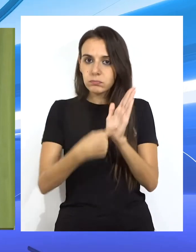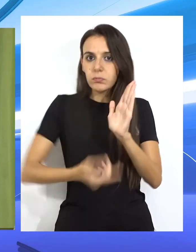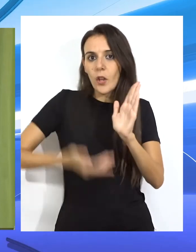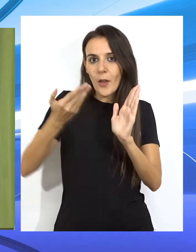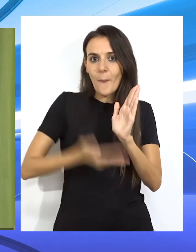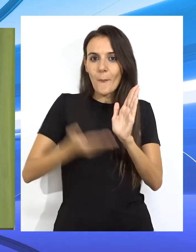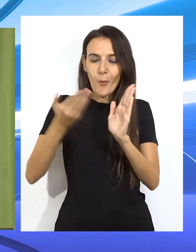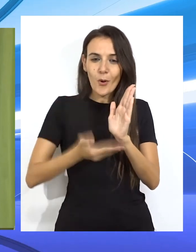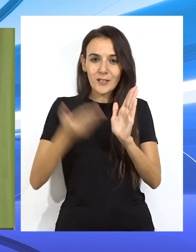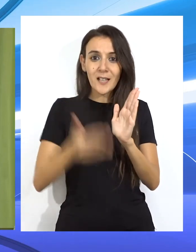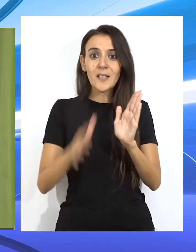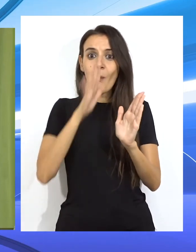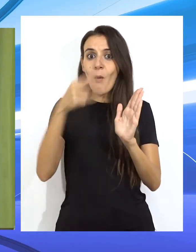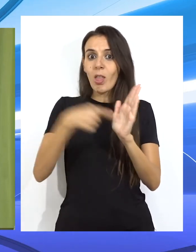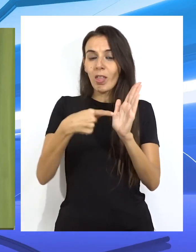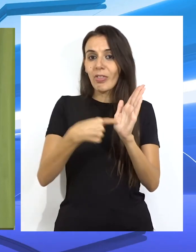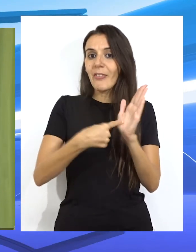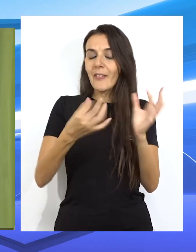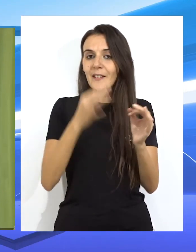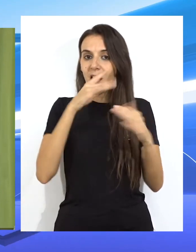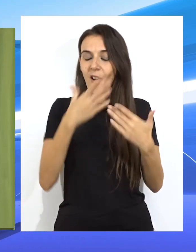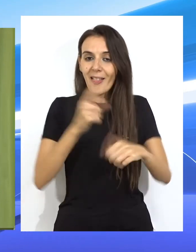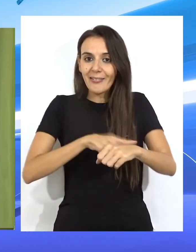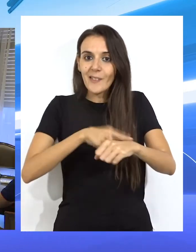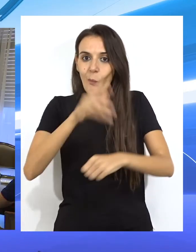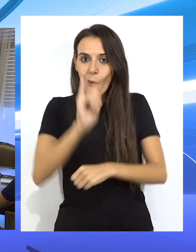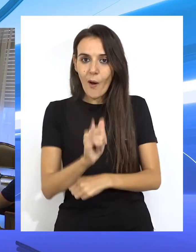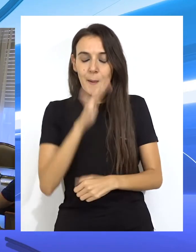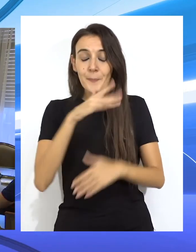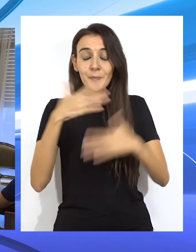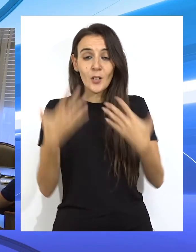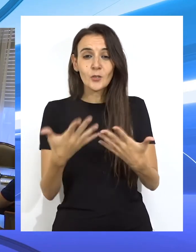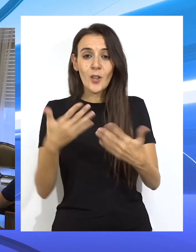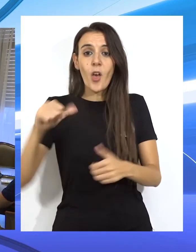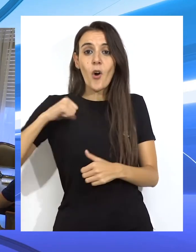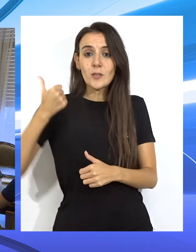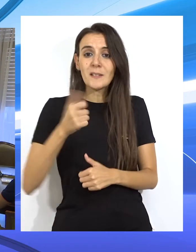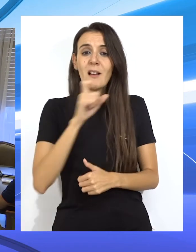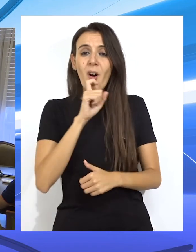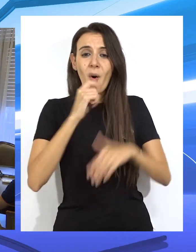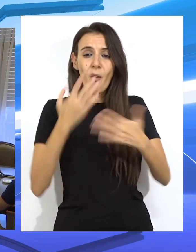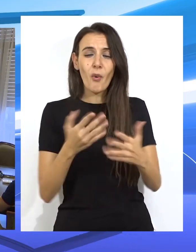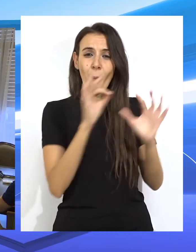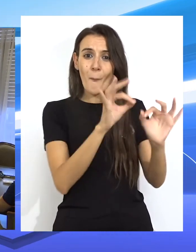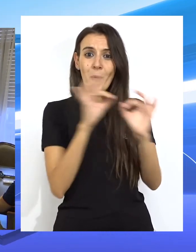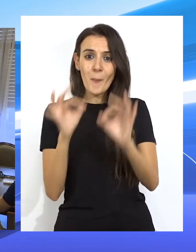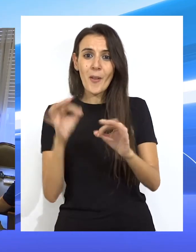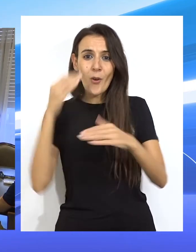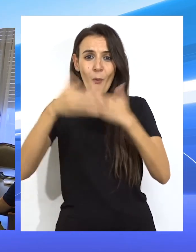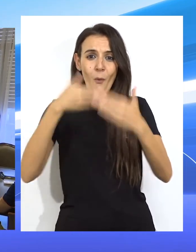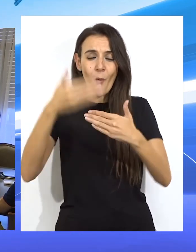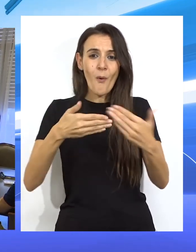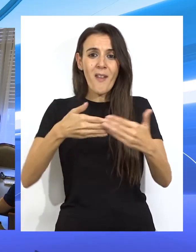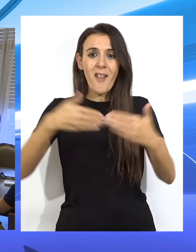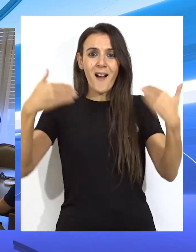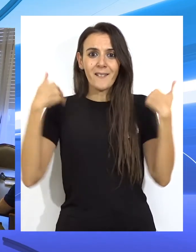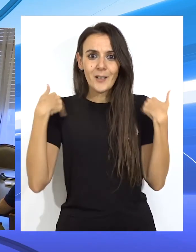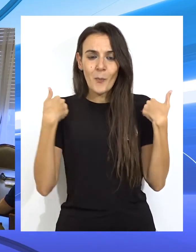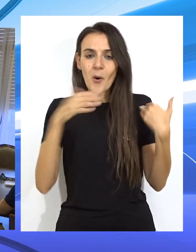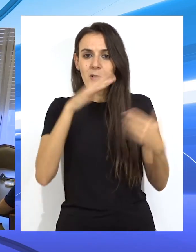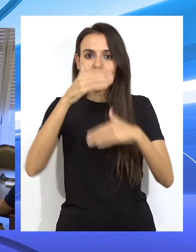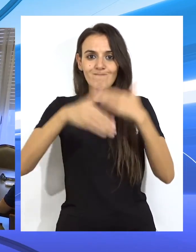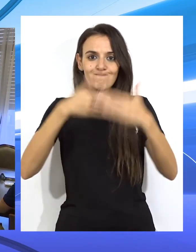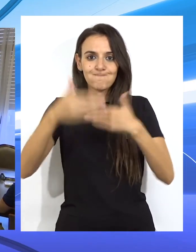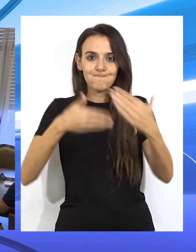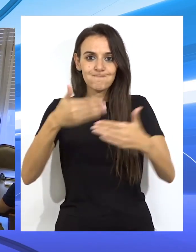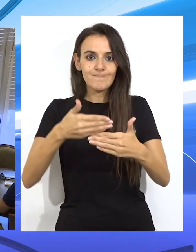hay que decir que estamos a tiempo. Y mientras tanto el hospital continúa estando preparado para asumir la carga que a día de